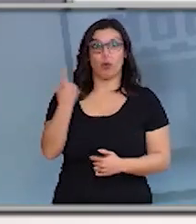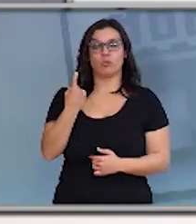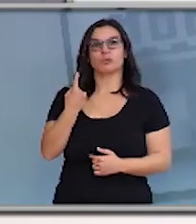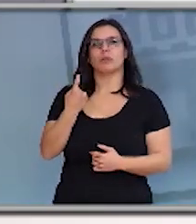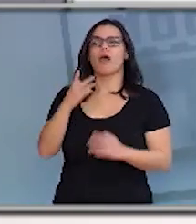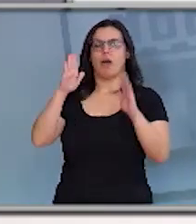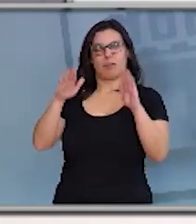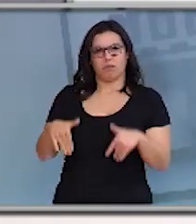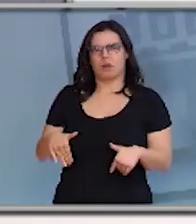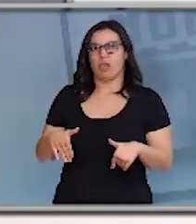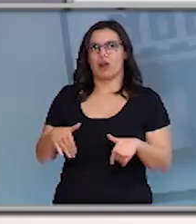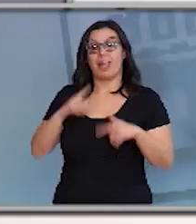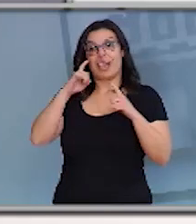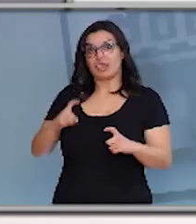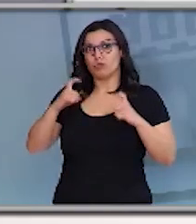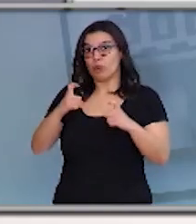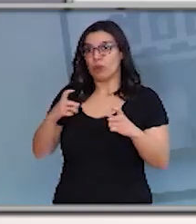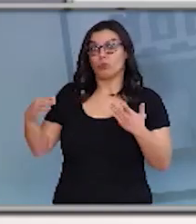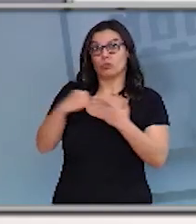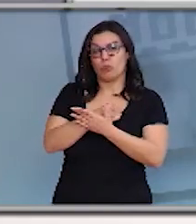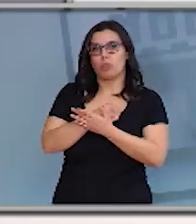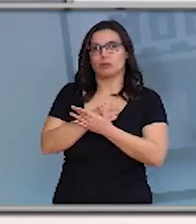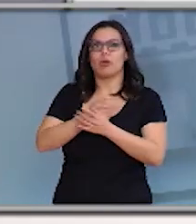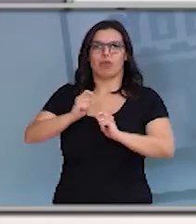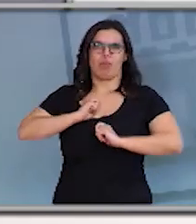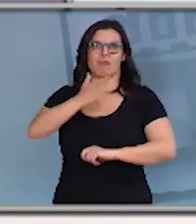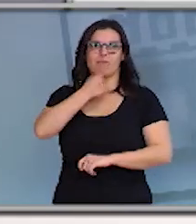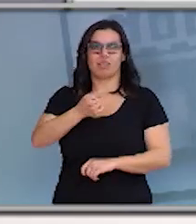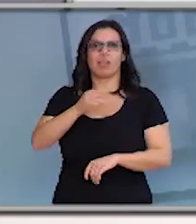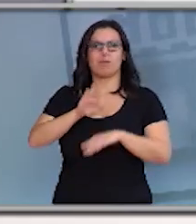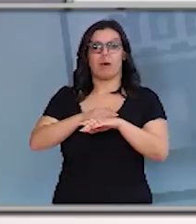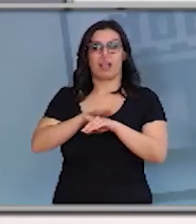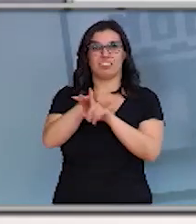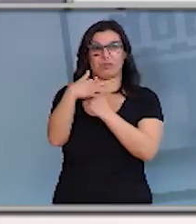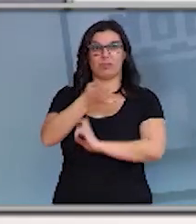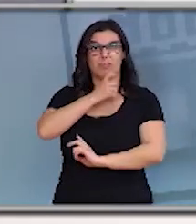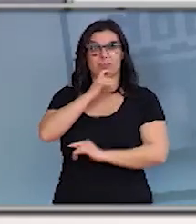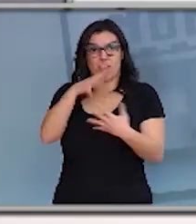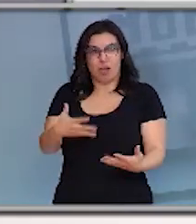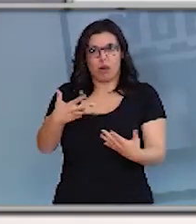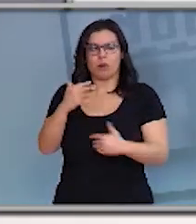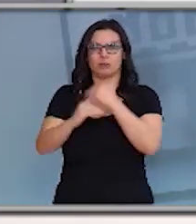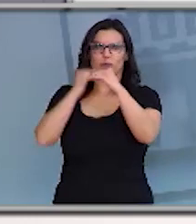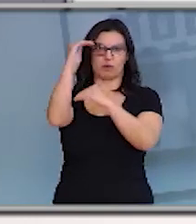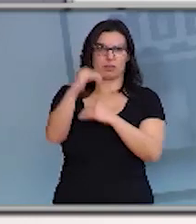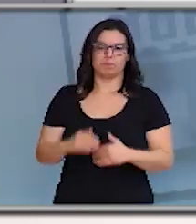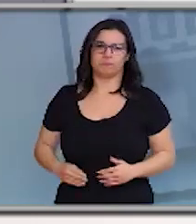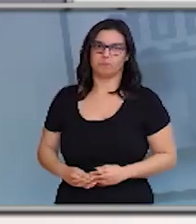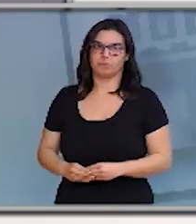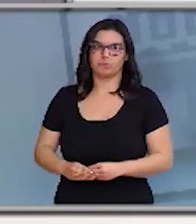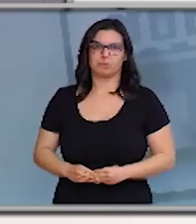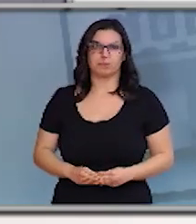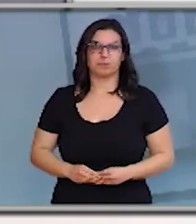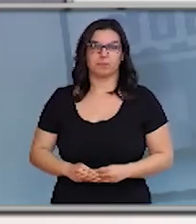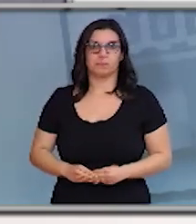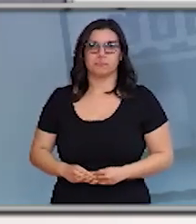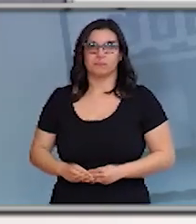máis pronto que tarde, e con o esforzo de todos, superar os difíciles momentos que agora afrontamos. En esta